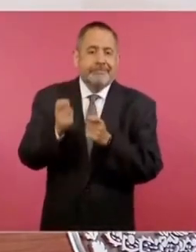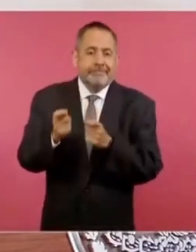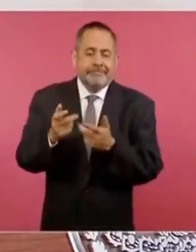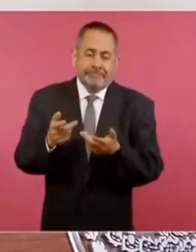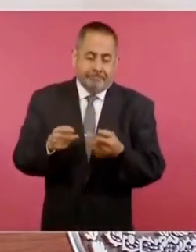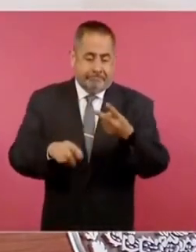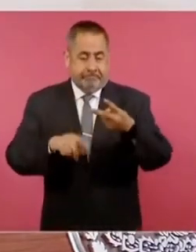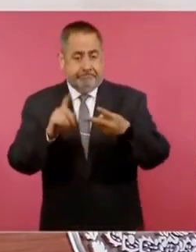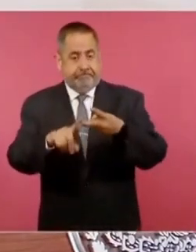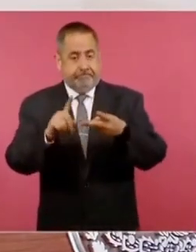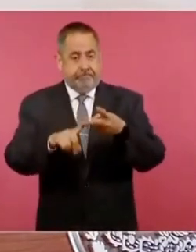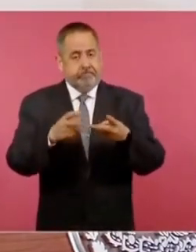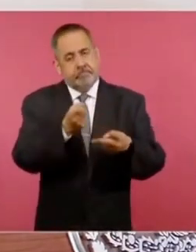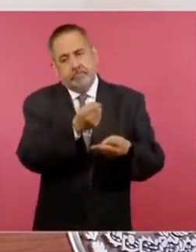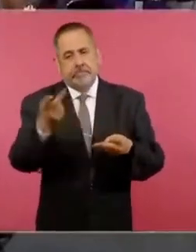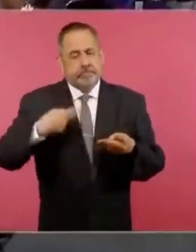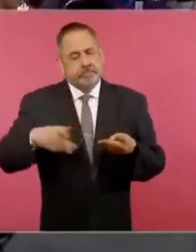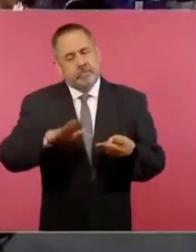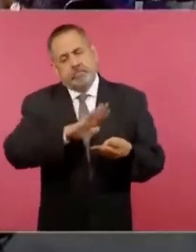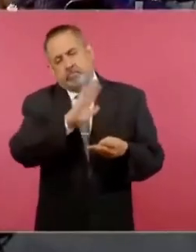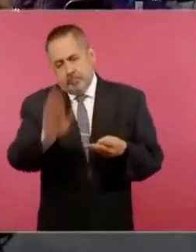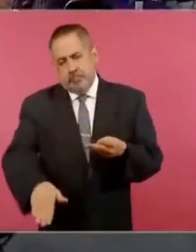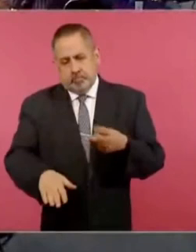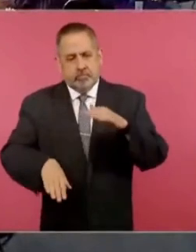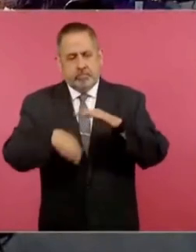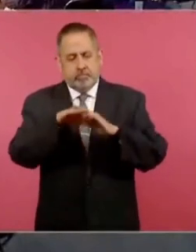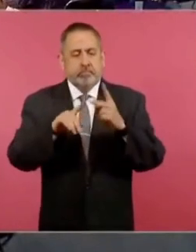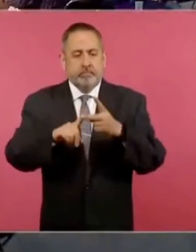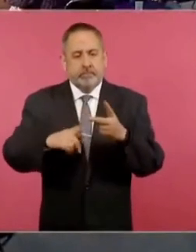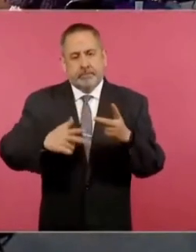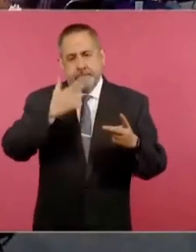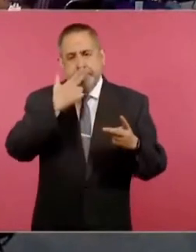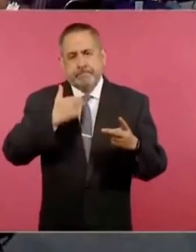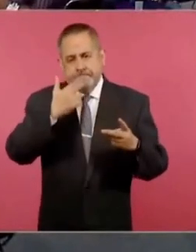La segunda causa de muerte en el país, la diabetes,